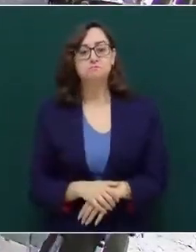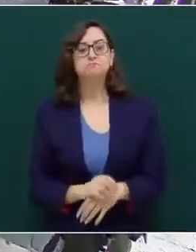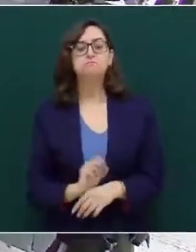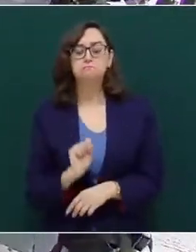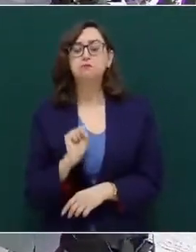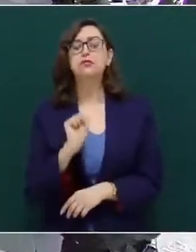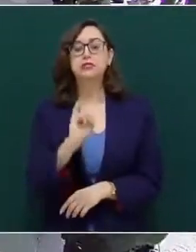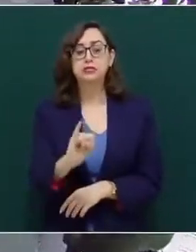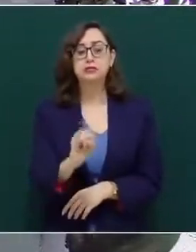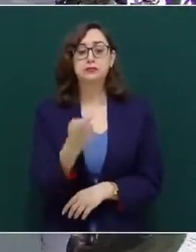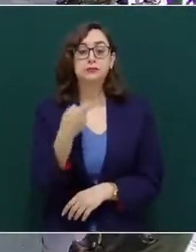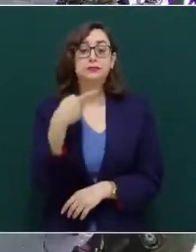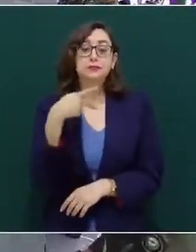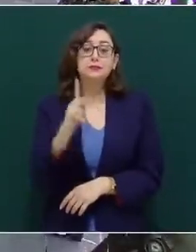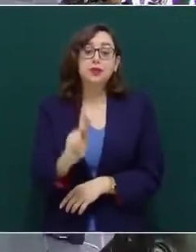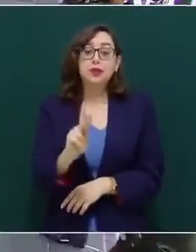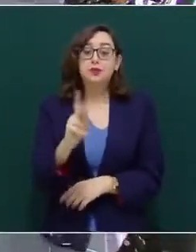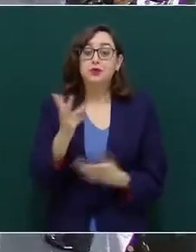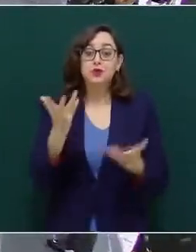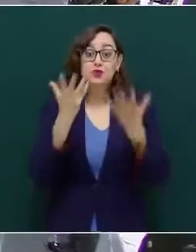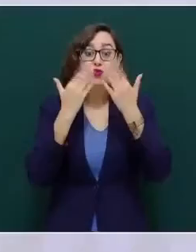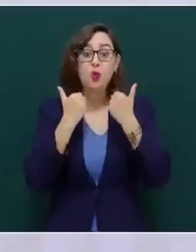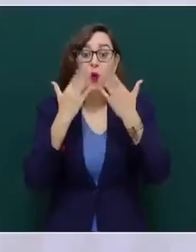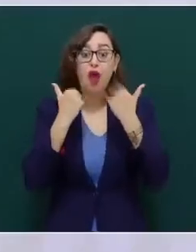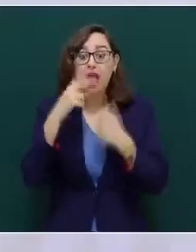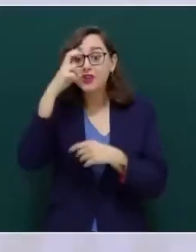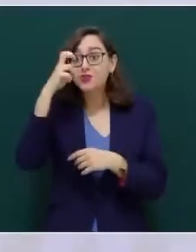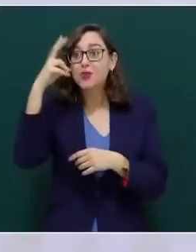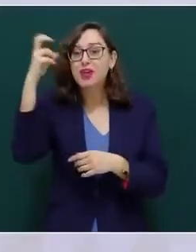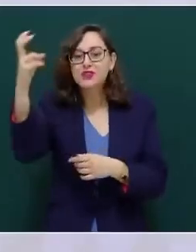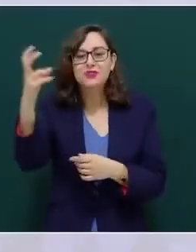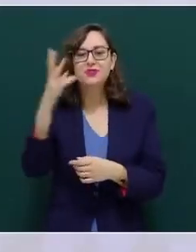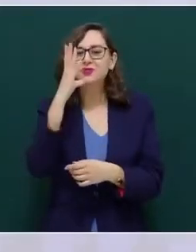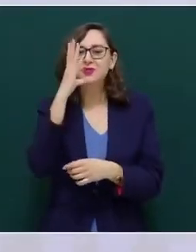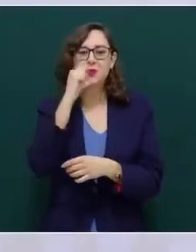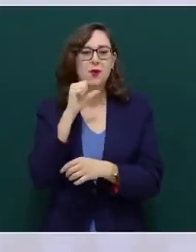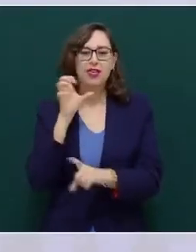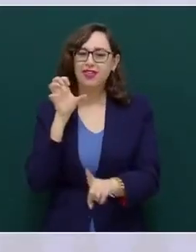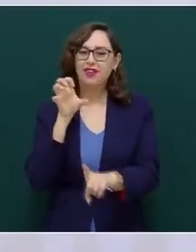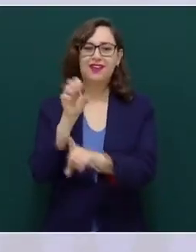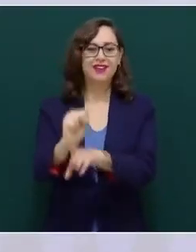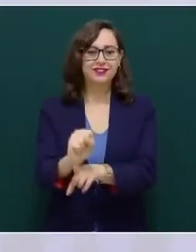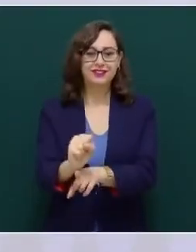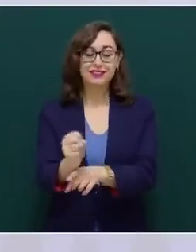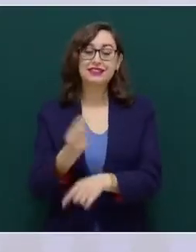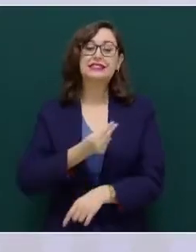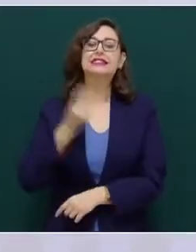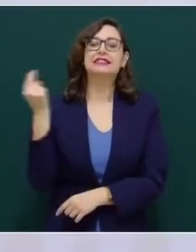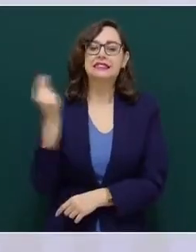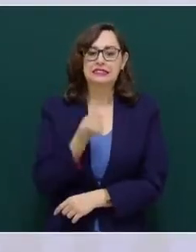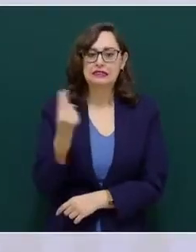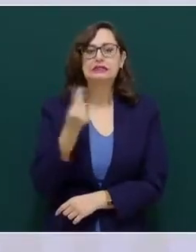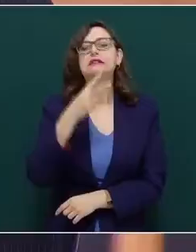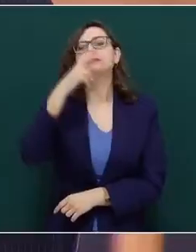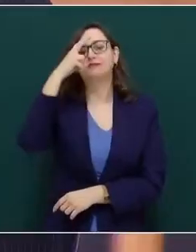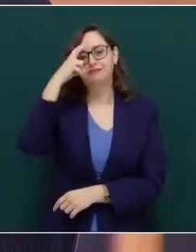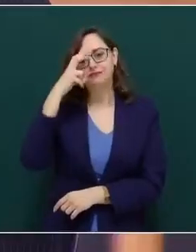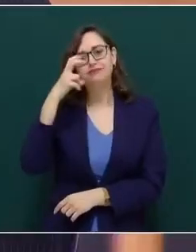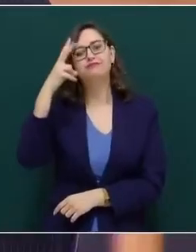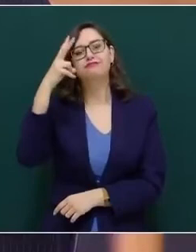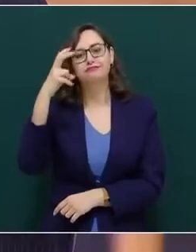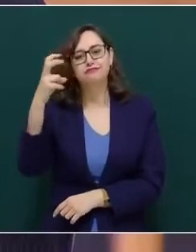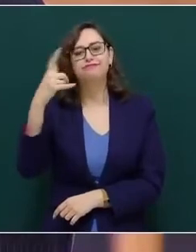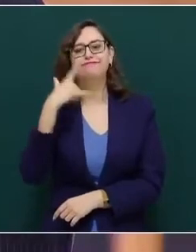sin el horizonte de los ideales no se llega a ningún lado y que en consecuencia vale la pena